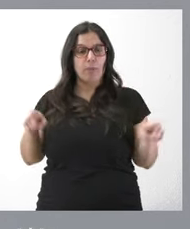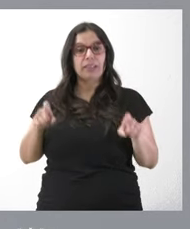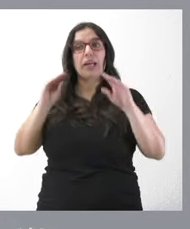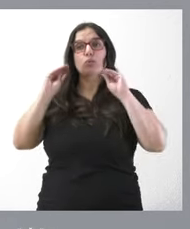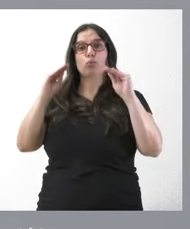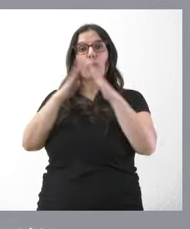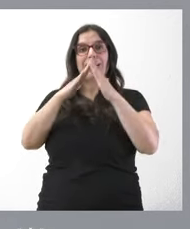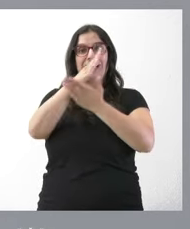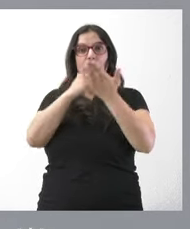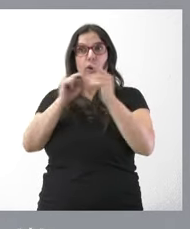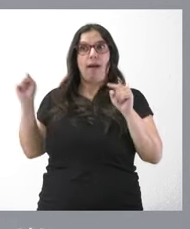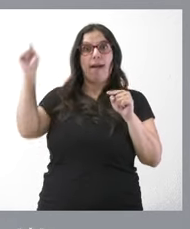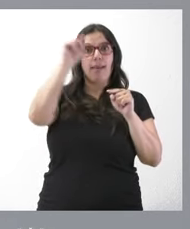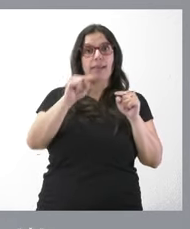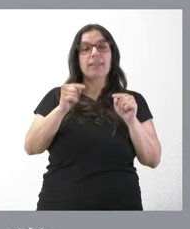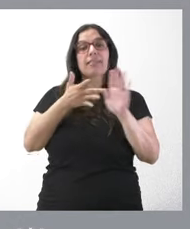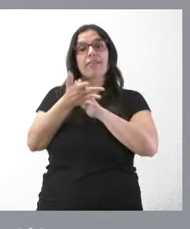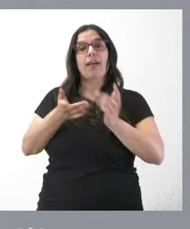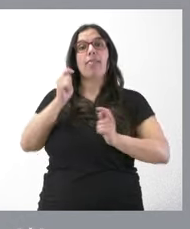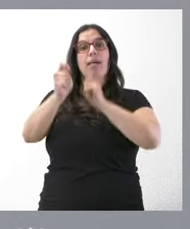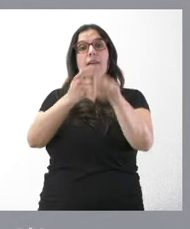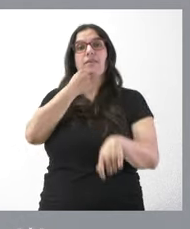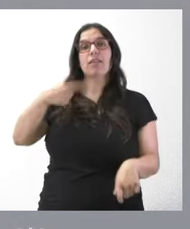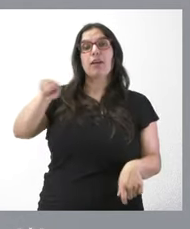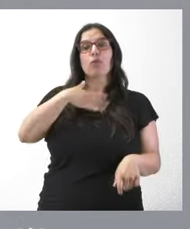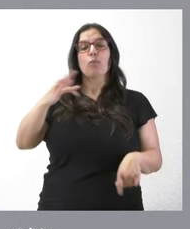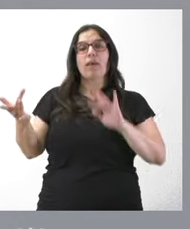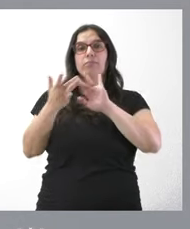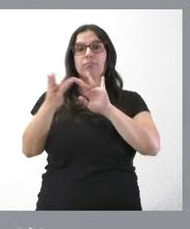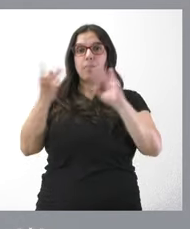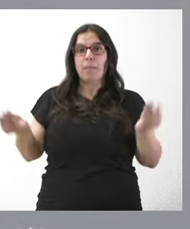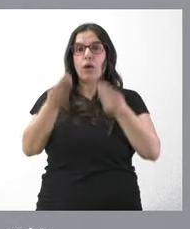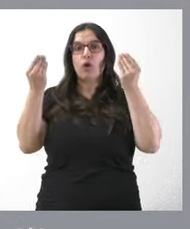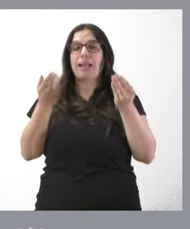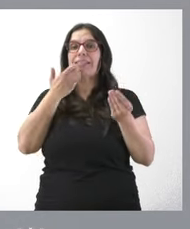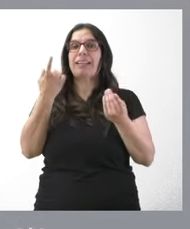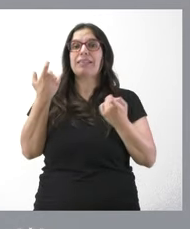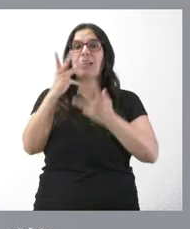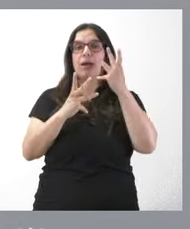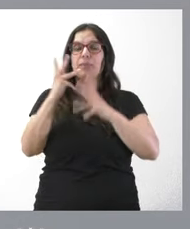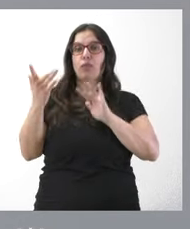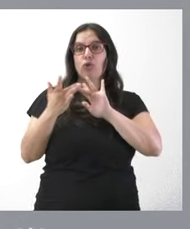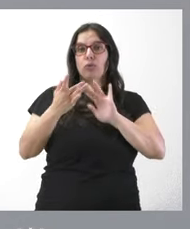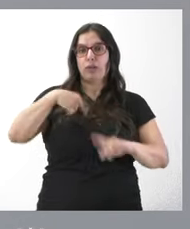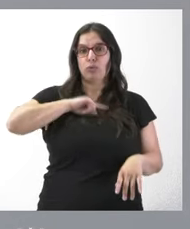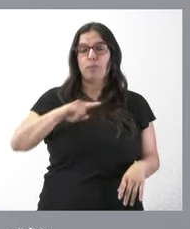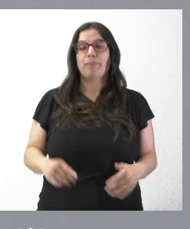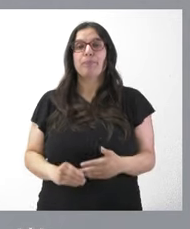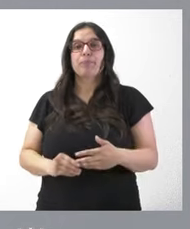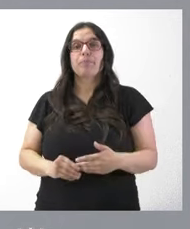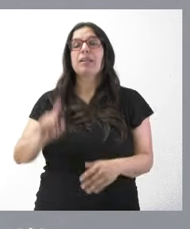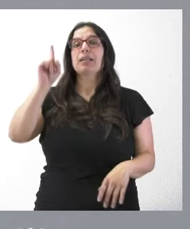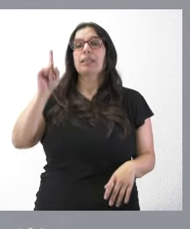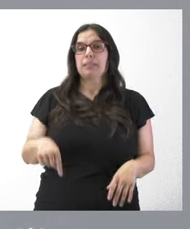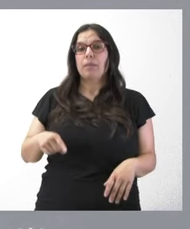casas regionales, lo que va a permitir también a estas entidades mejorar sus relaciones administrativas con la Junta de Castilla y León. También se